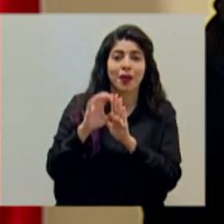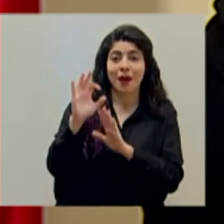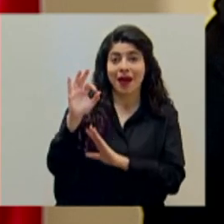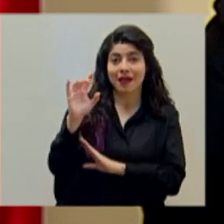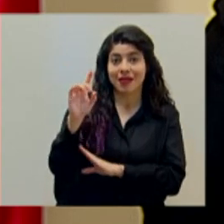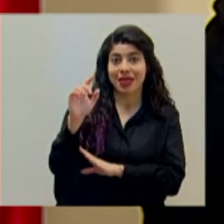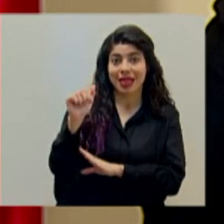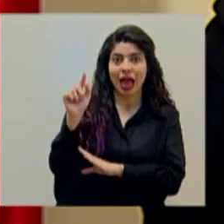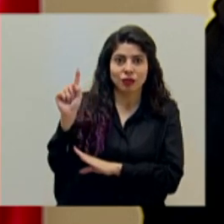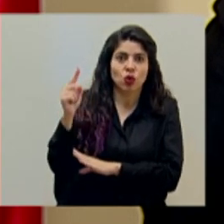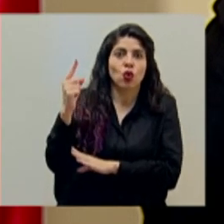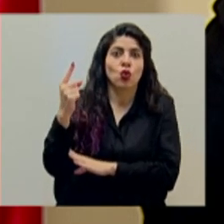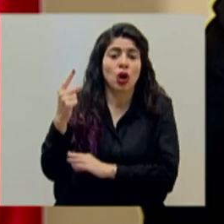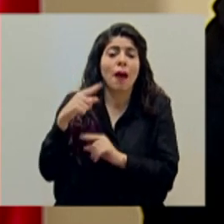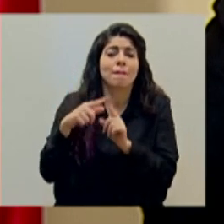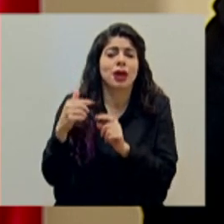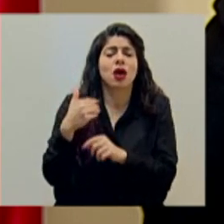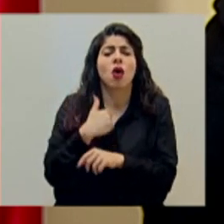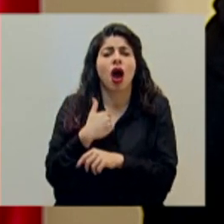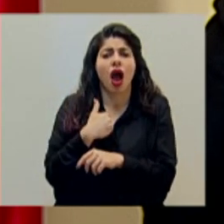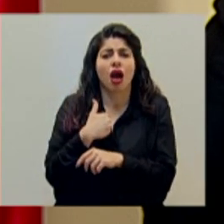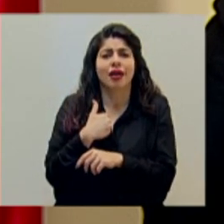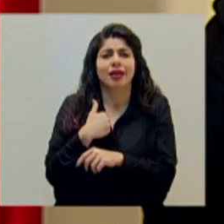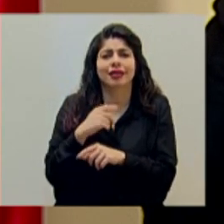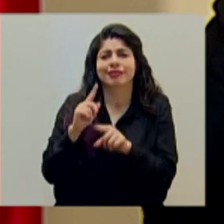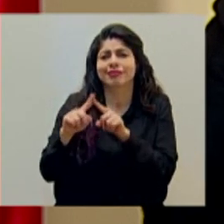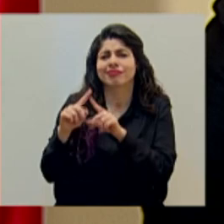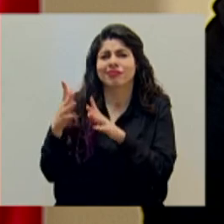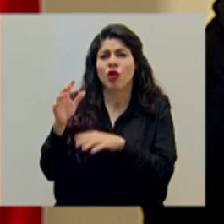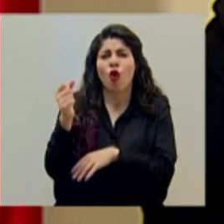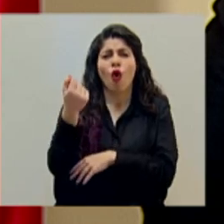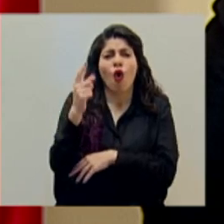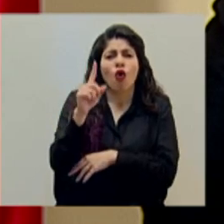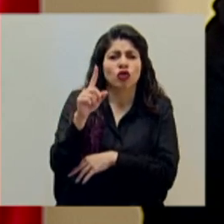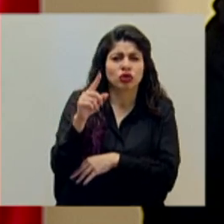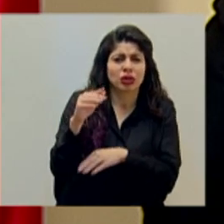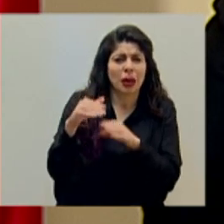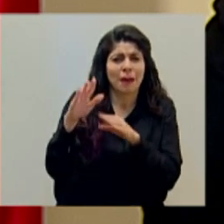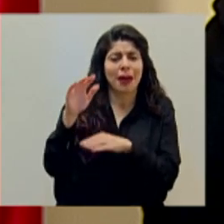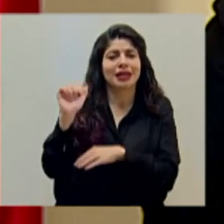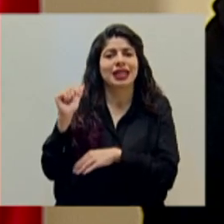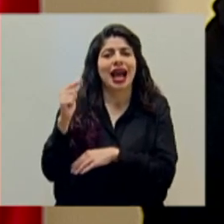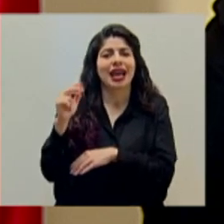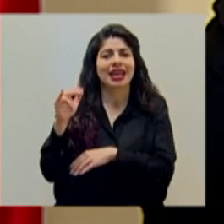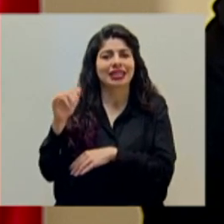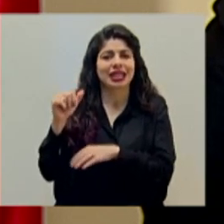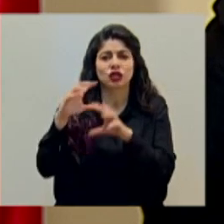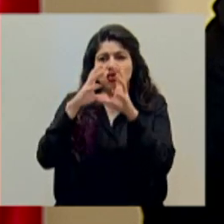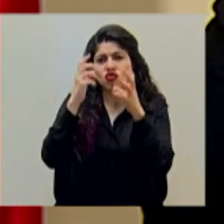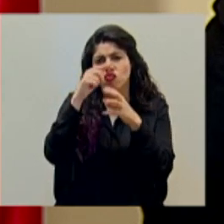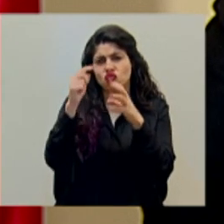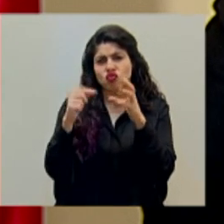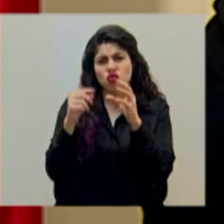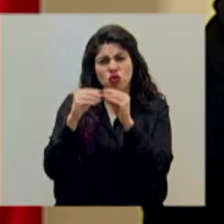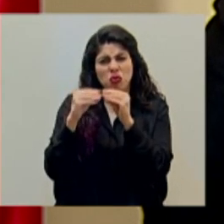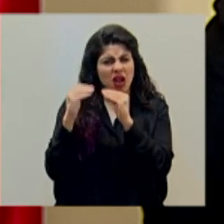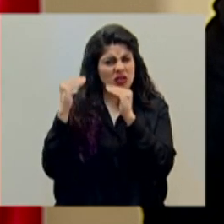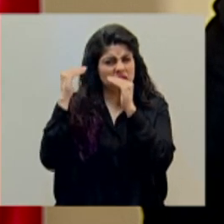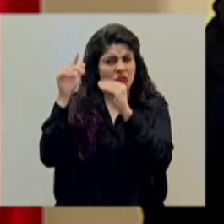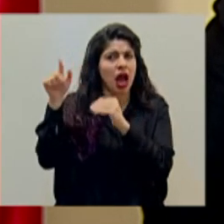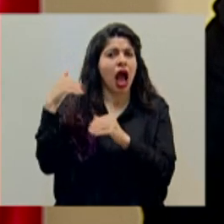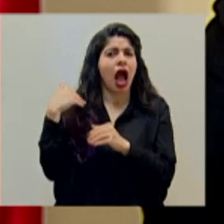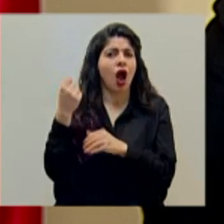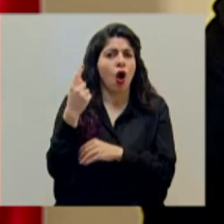es una de ellas, pero en realidad hay alrededor de 11 o un poco más de agencias estrictas en todo el mundo. Nosotros también estamos,